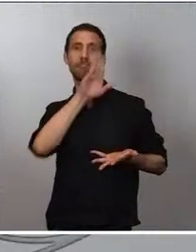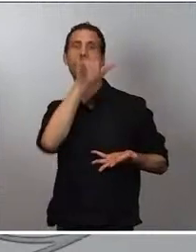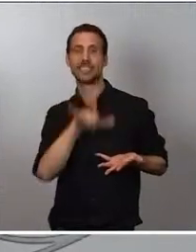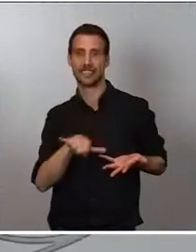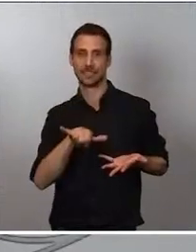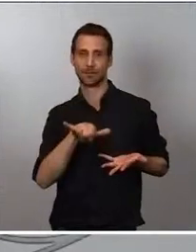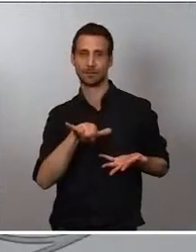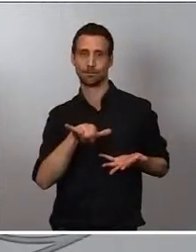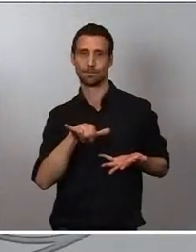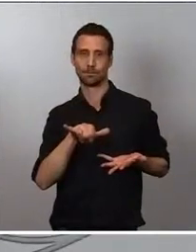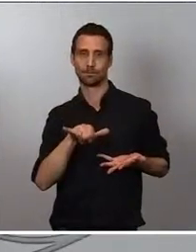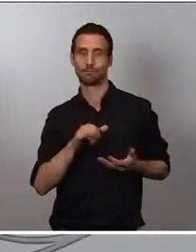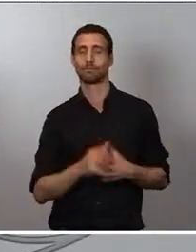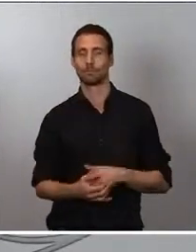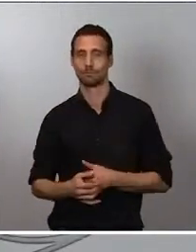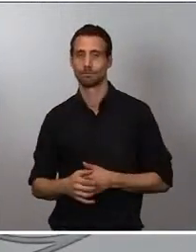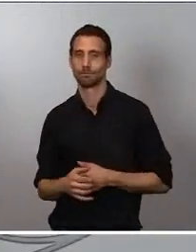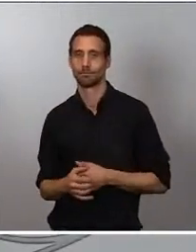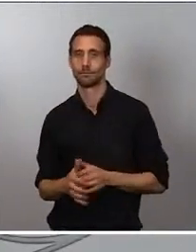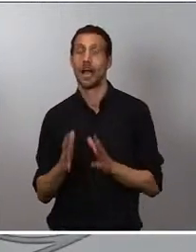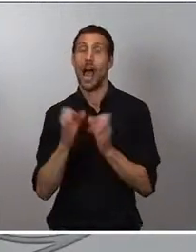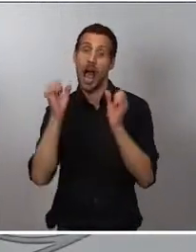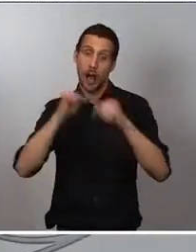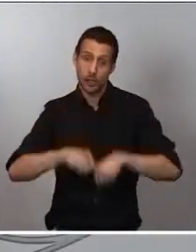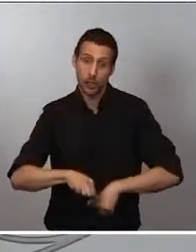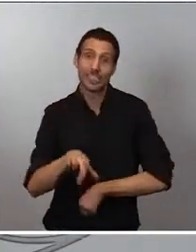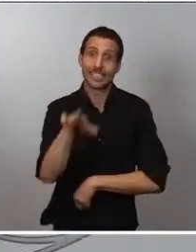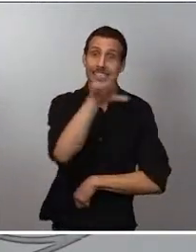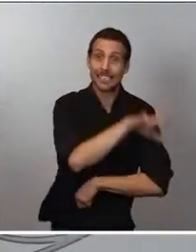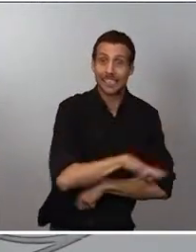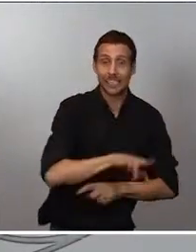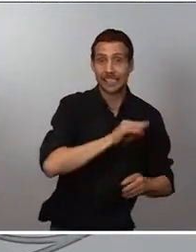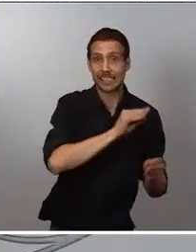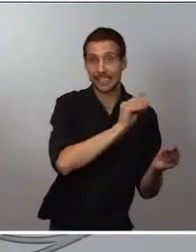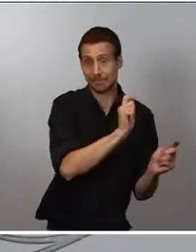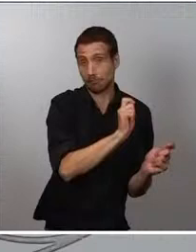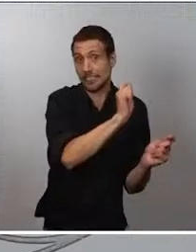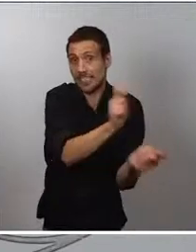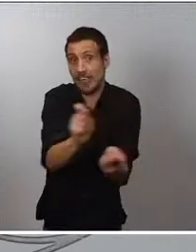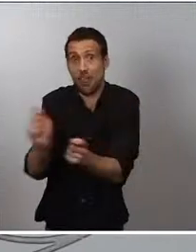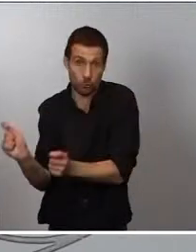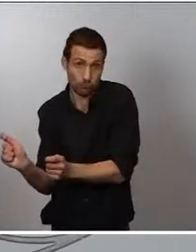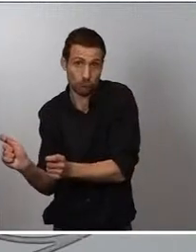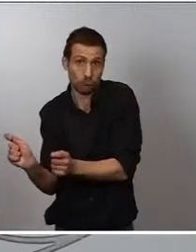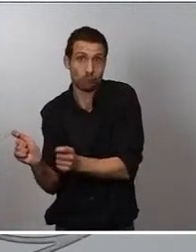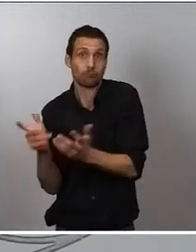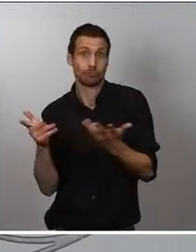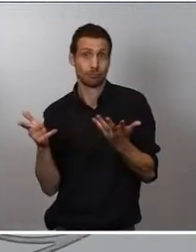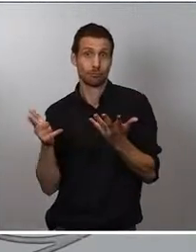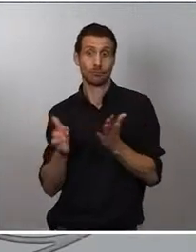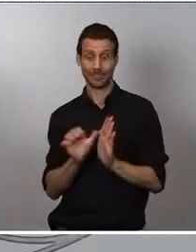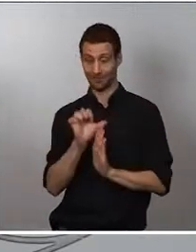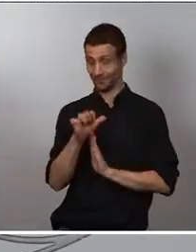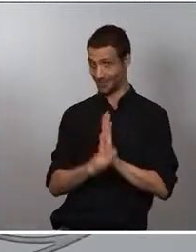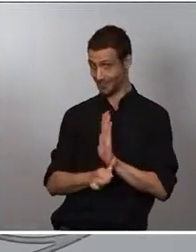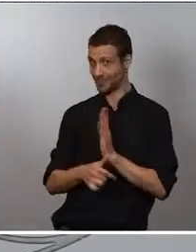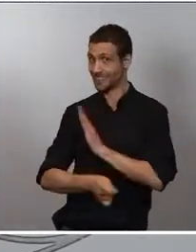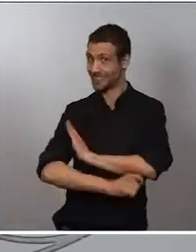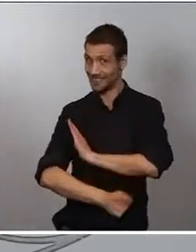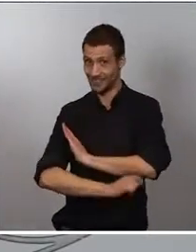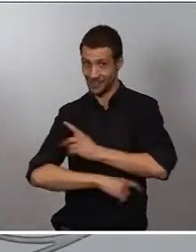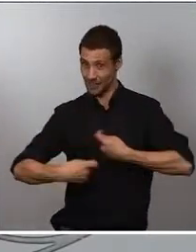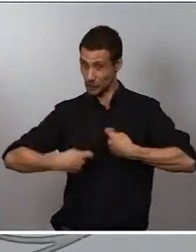Se trata de un acuerdo de reasignación que se produjo en el marco de los pactos de la estrategia de compra común